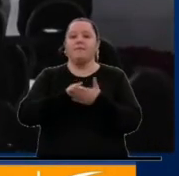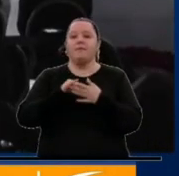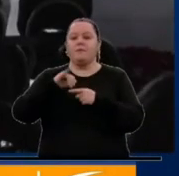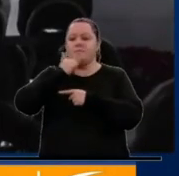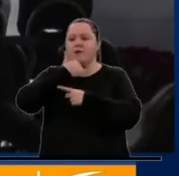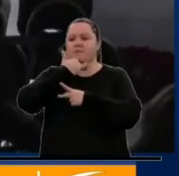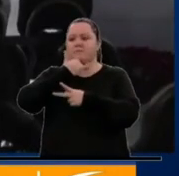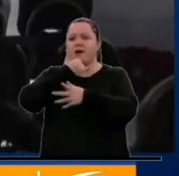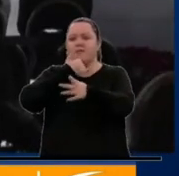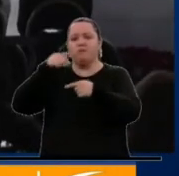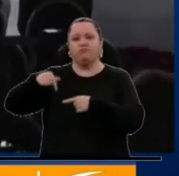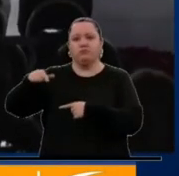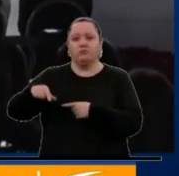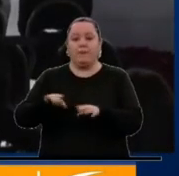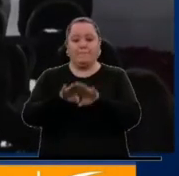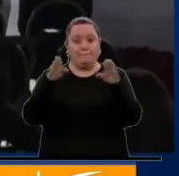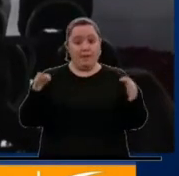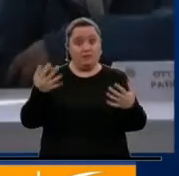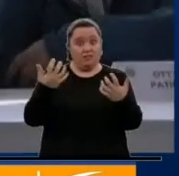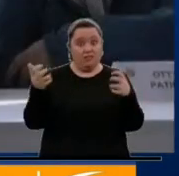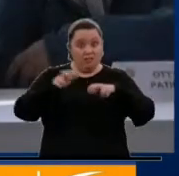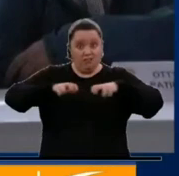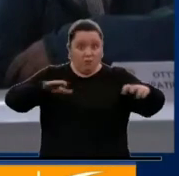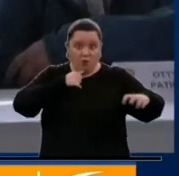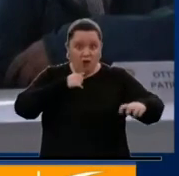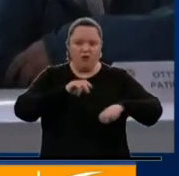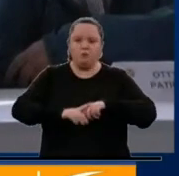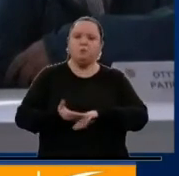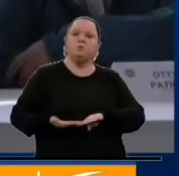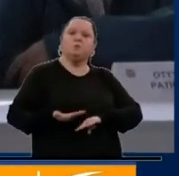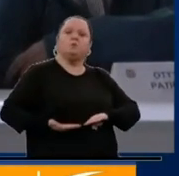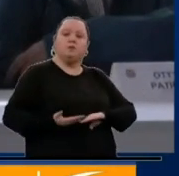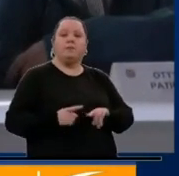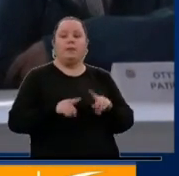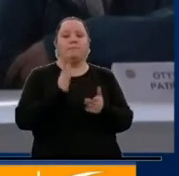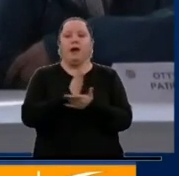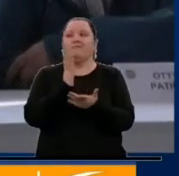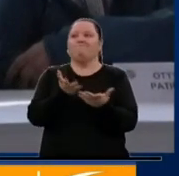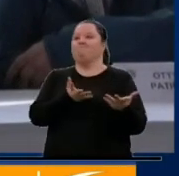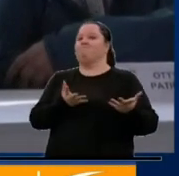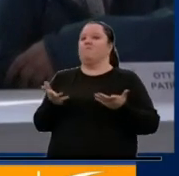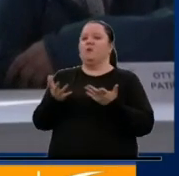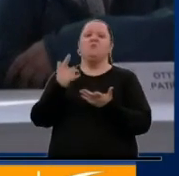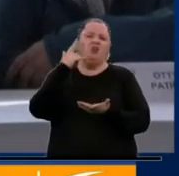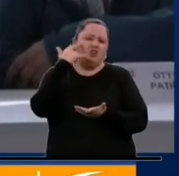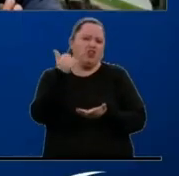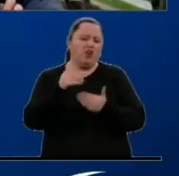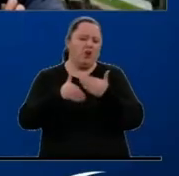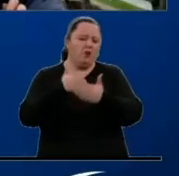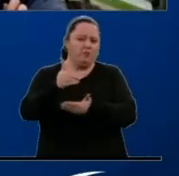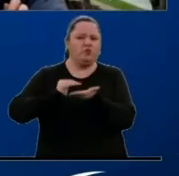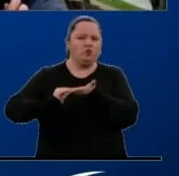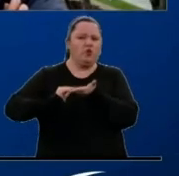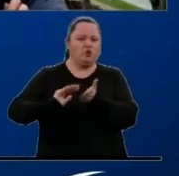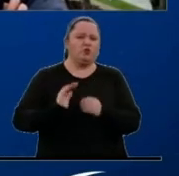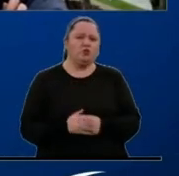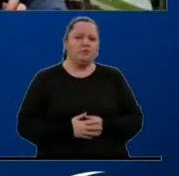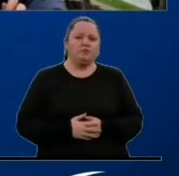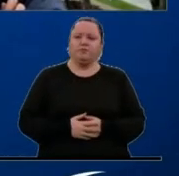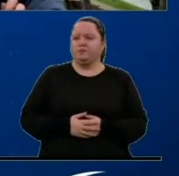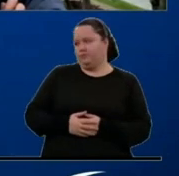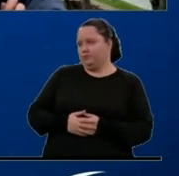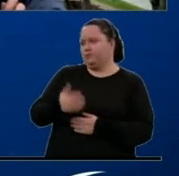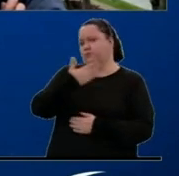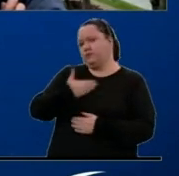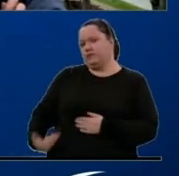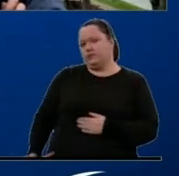errores, presiones a la mesa sin que esté funcionando y por eso tenemos este impasse que yo creo que va a ser solucionado. ¿Por qué el anuncio del